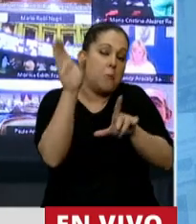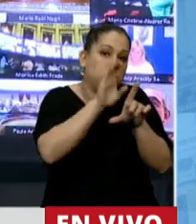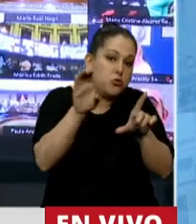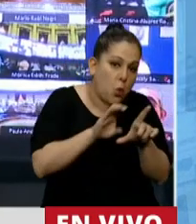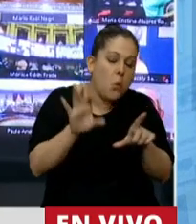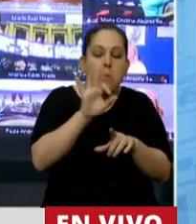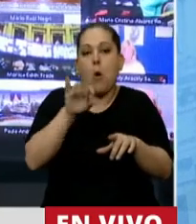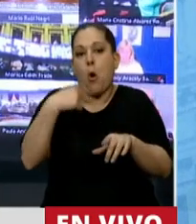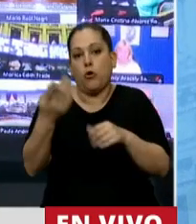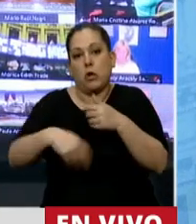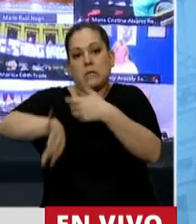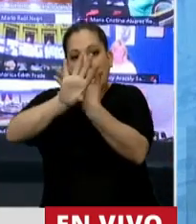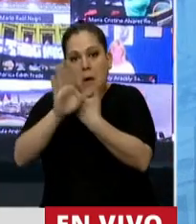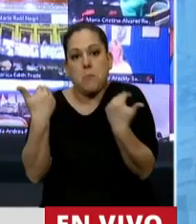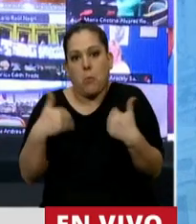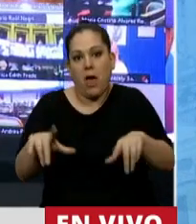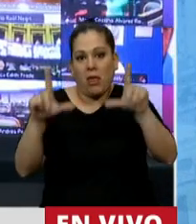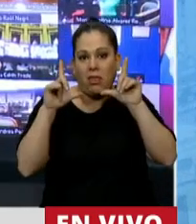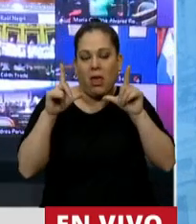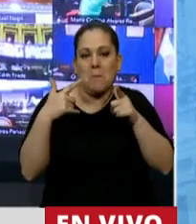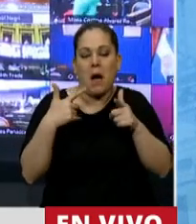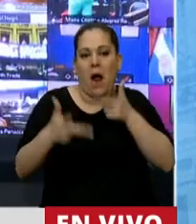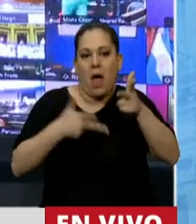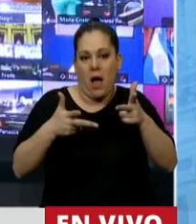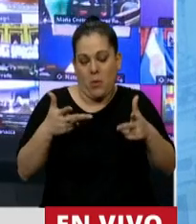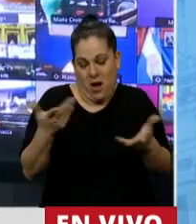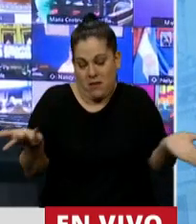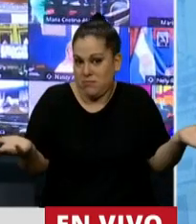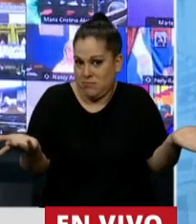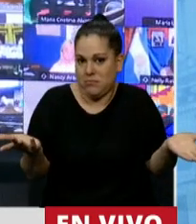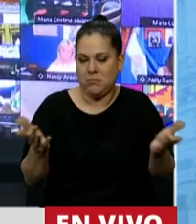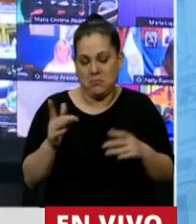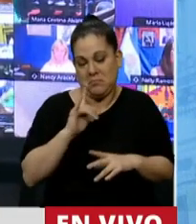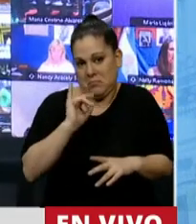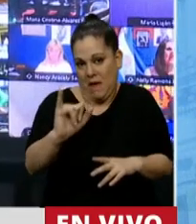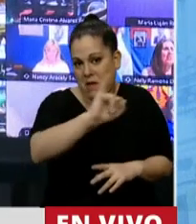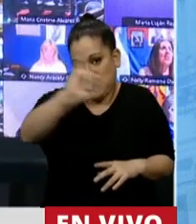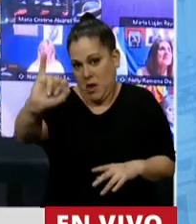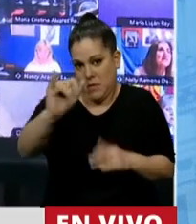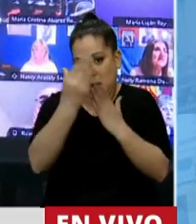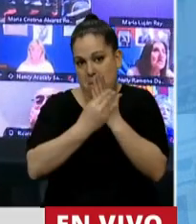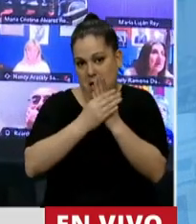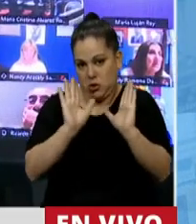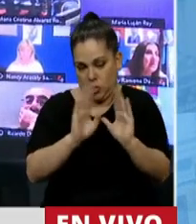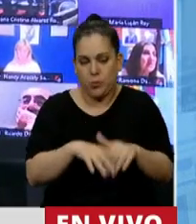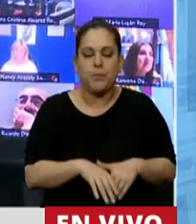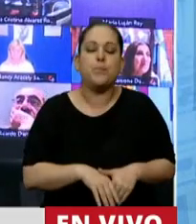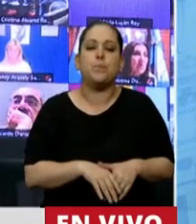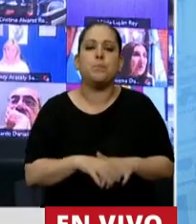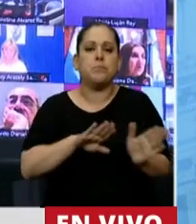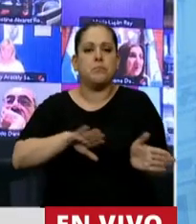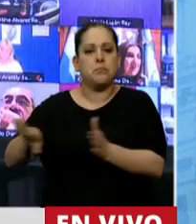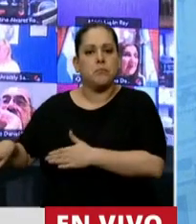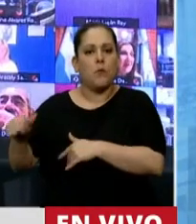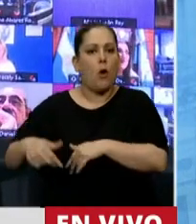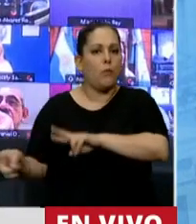y puede comparecer de esa manera. Dicho esto, señora Presidenta, quiero decirle que se ha hablado mucho hoy técnicamente